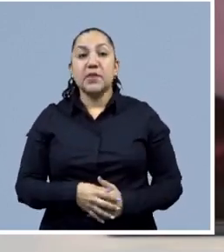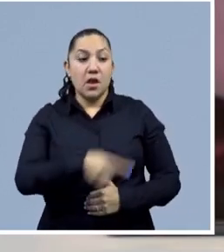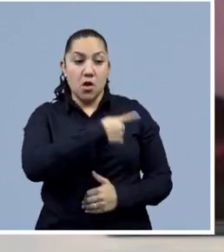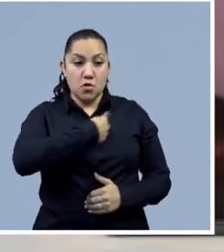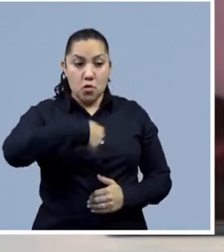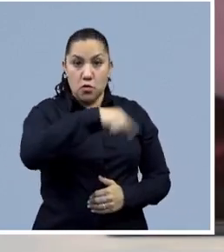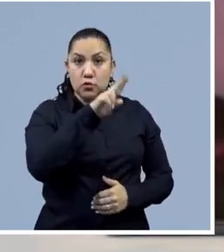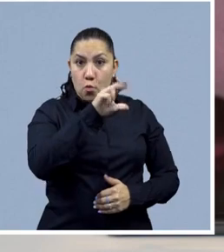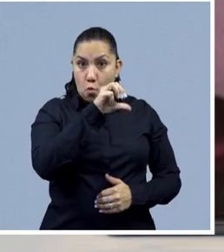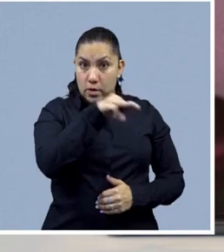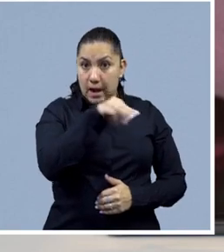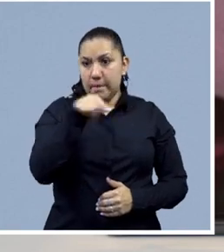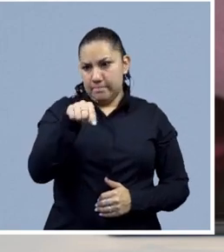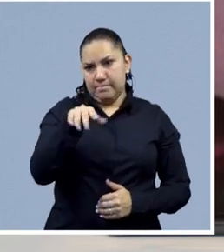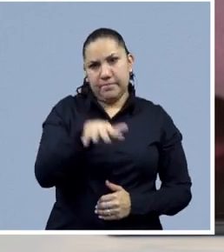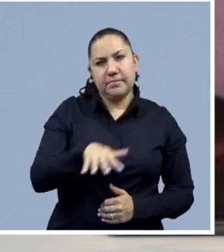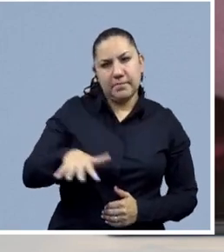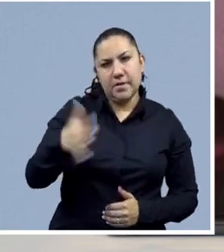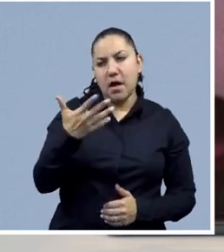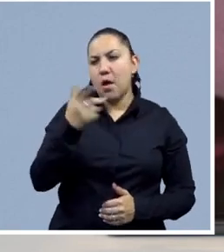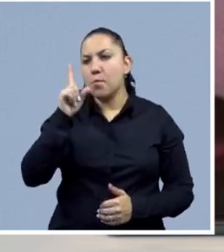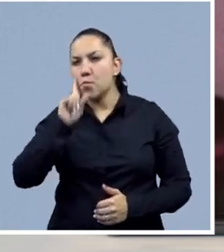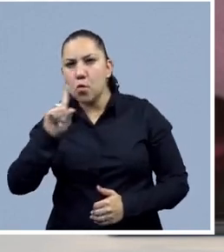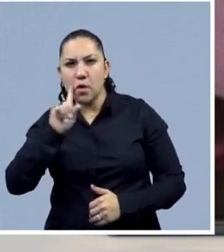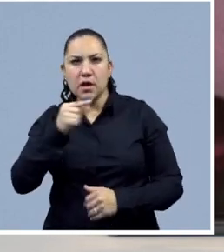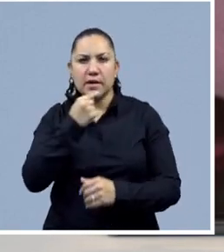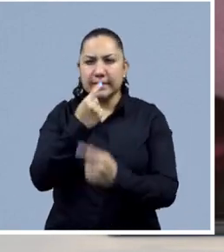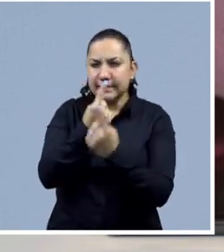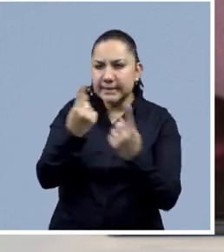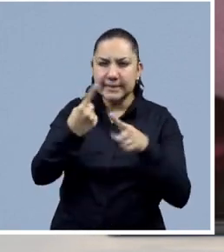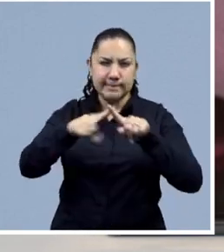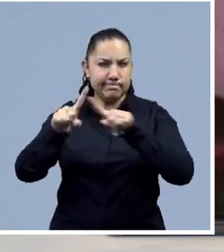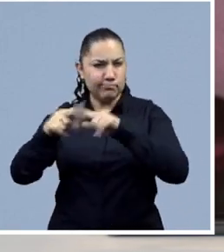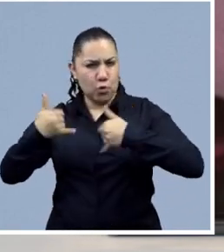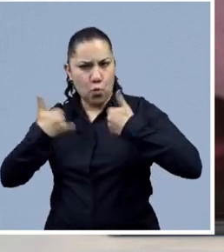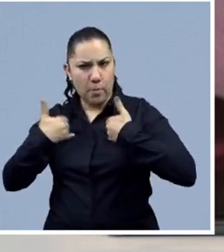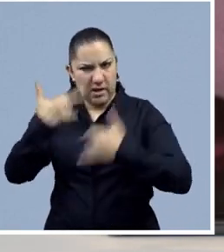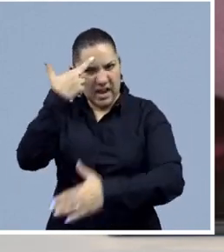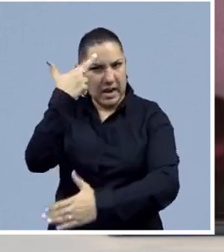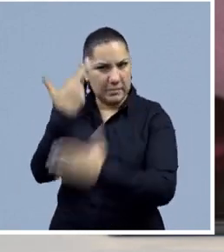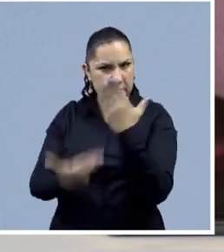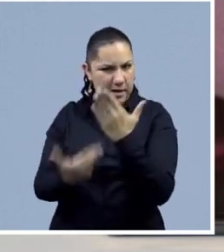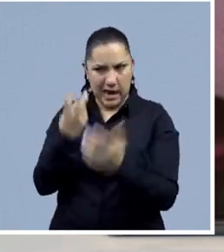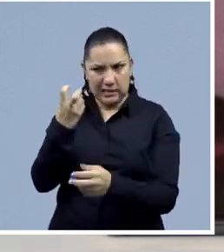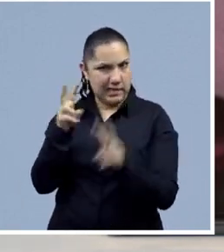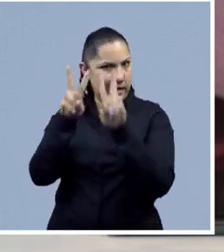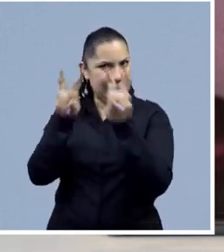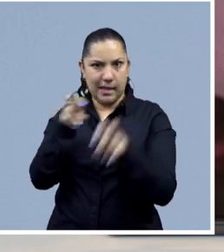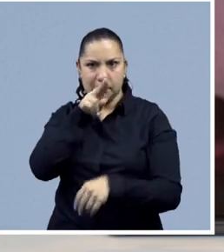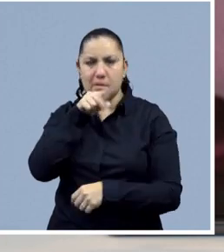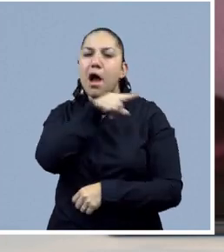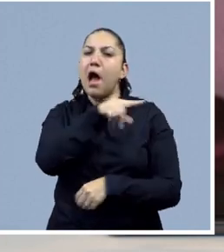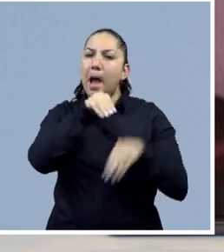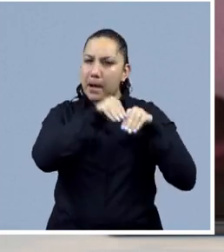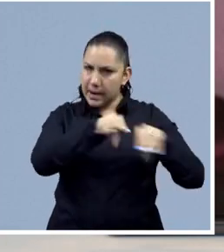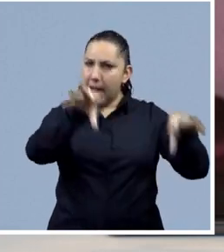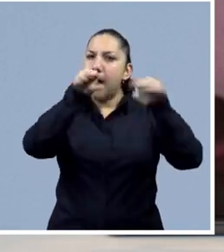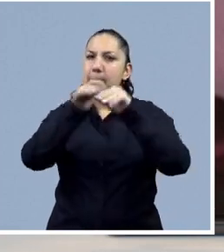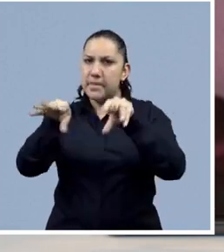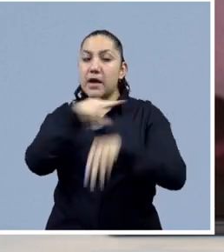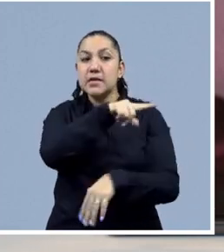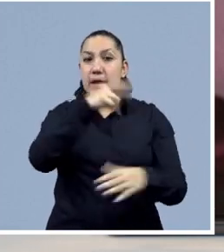En la UNAM, preocupados por atender los casos de violencia de género y erradicarlos en su totalidad, Frida, se crearon dos campañas